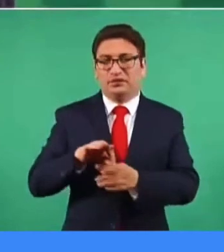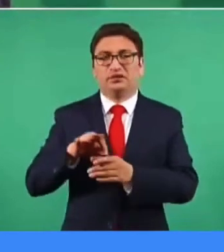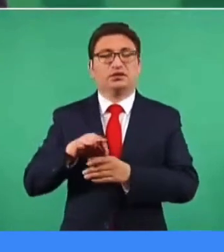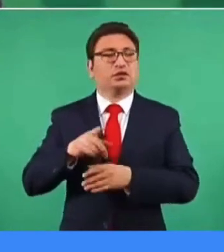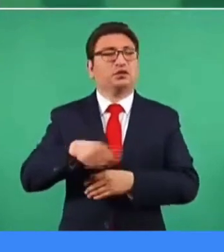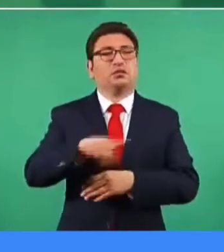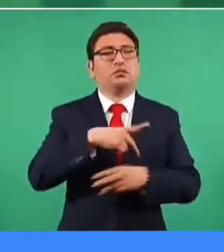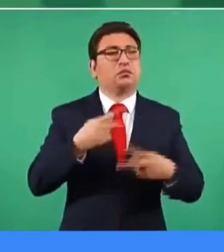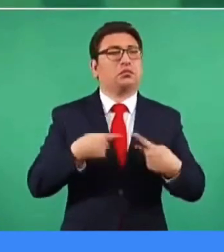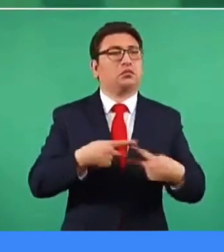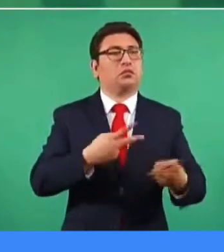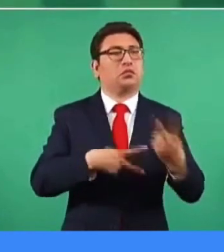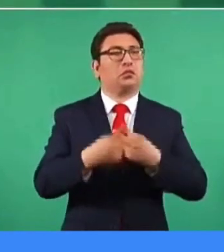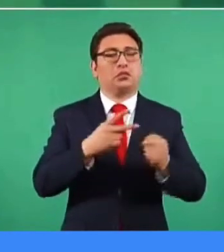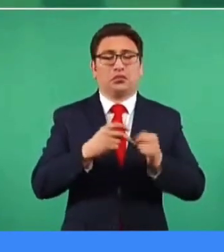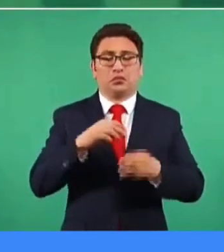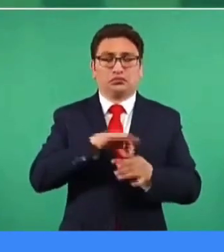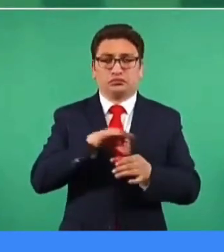opinión de la gente.